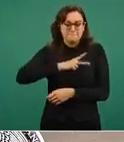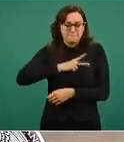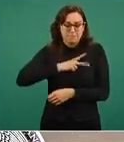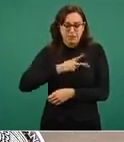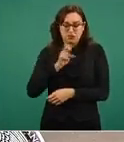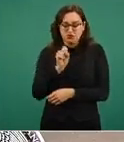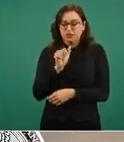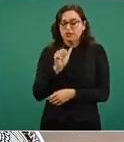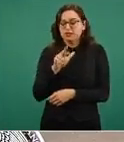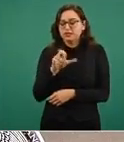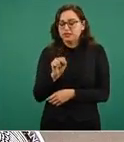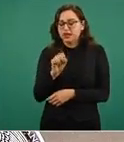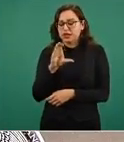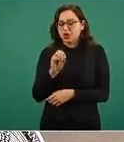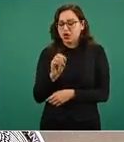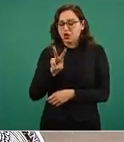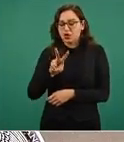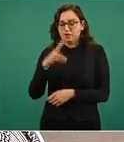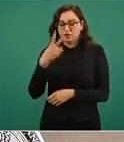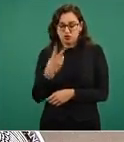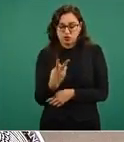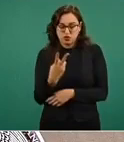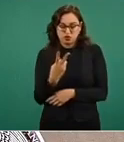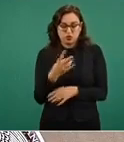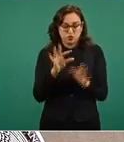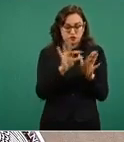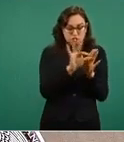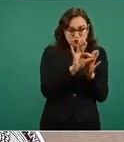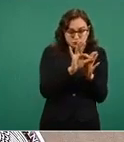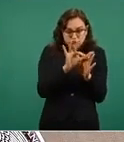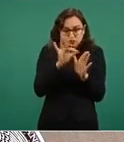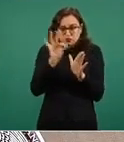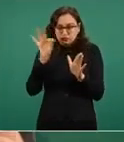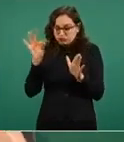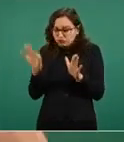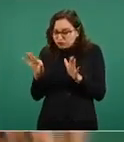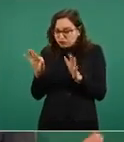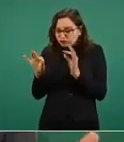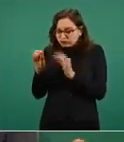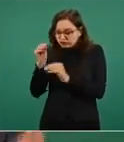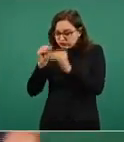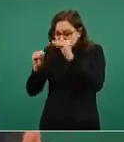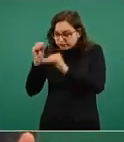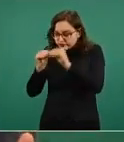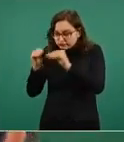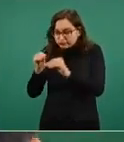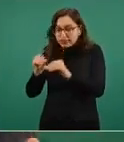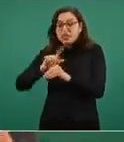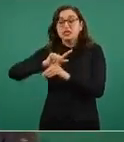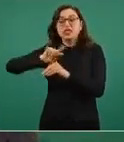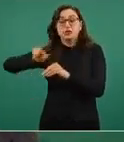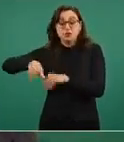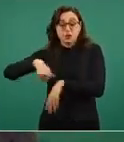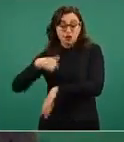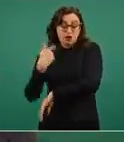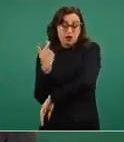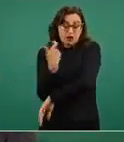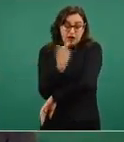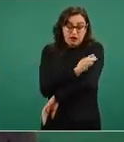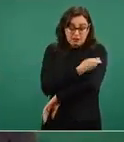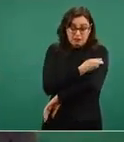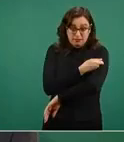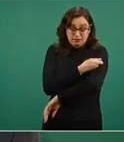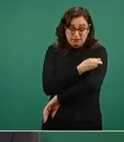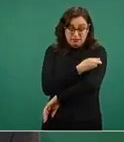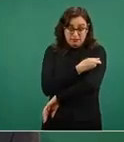provoca que el sistema de defensas del cuerpo, el sistema inmune, reaccione frente